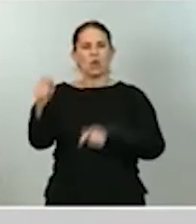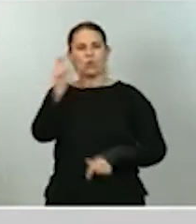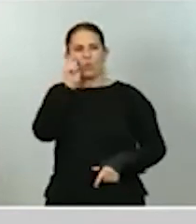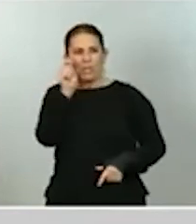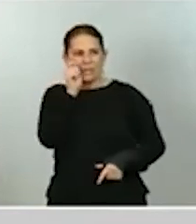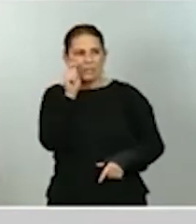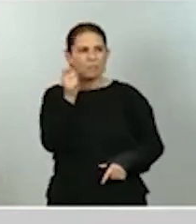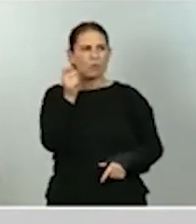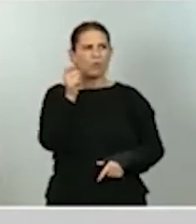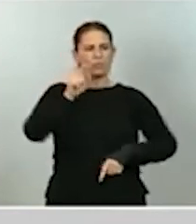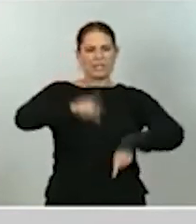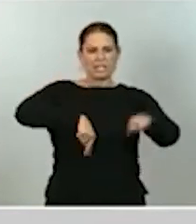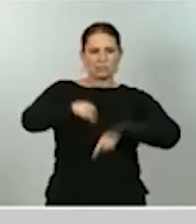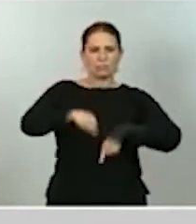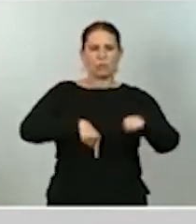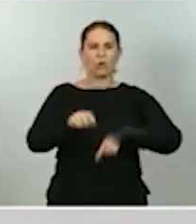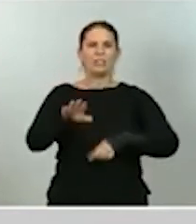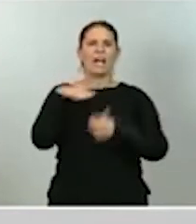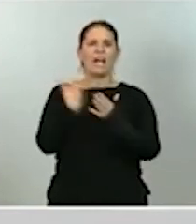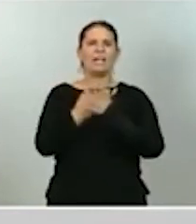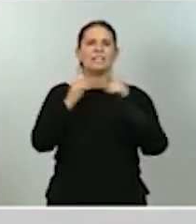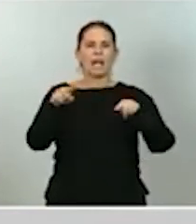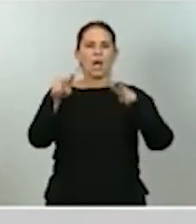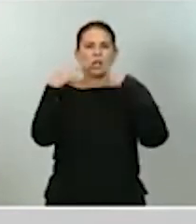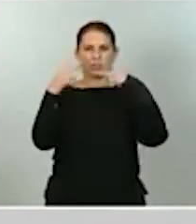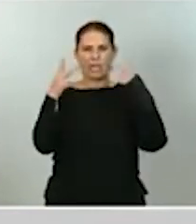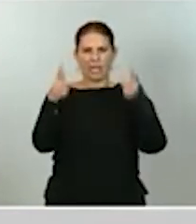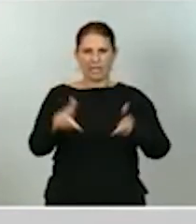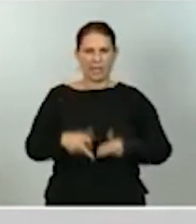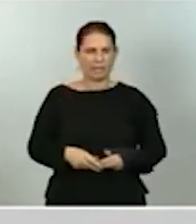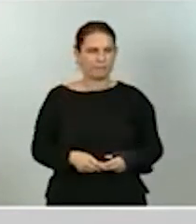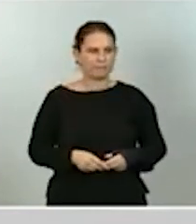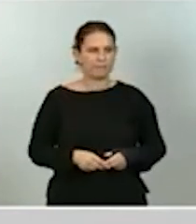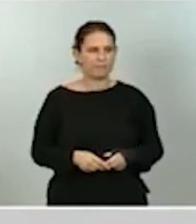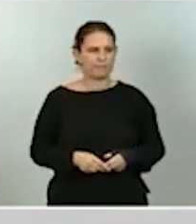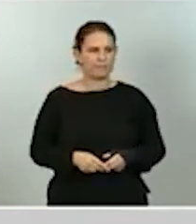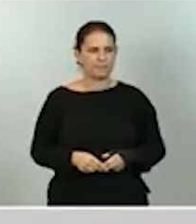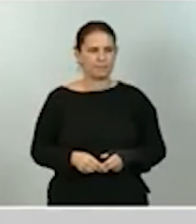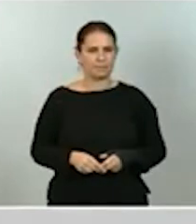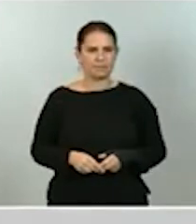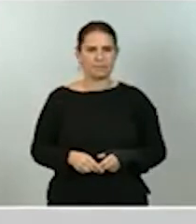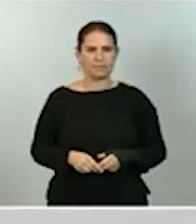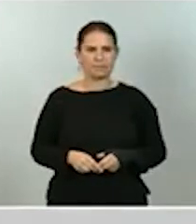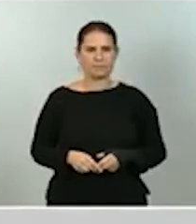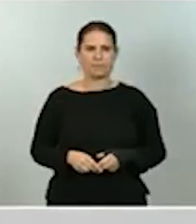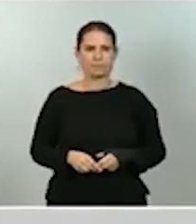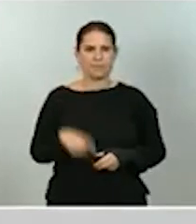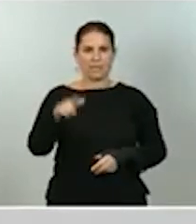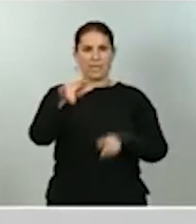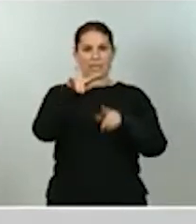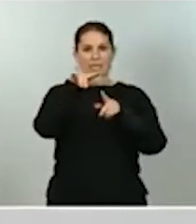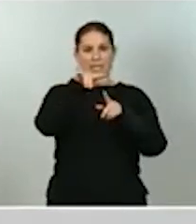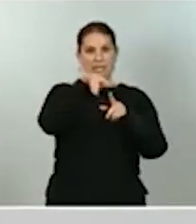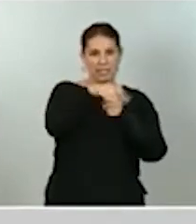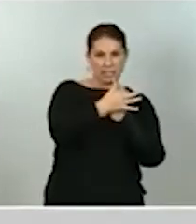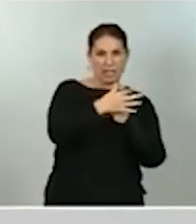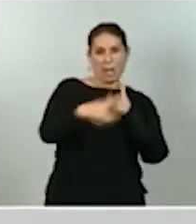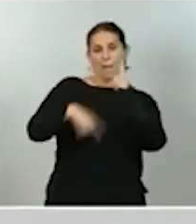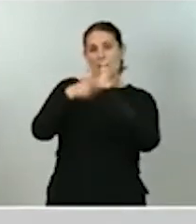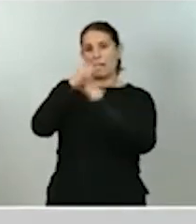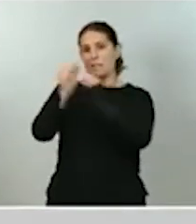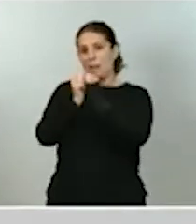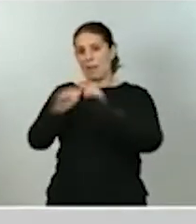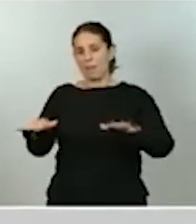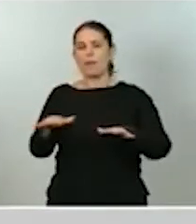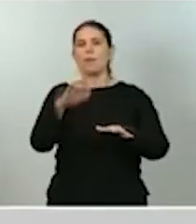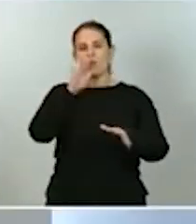transporte y de la hostelería. Y este hecho, junto con el impacto de la propia pandemia, explica el peor comportamiento relativo